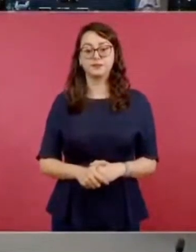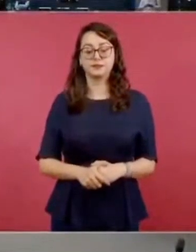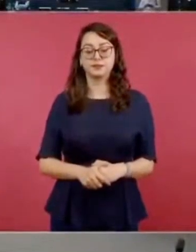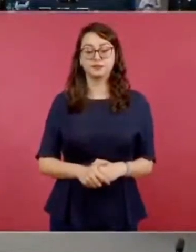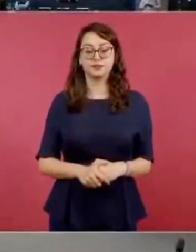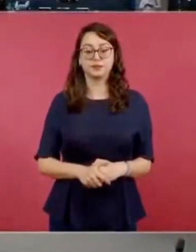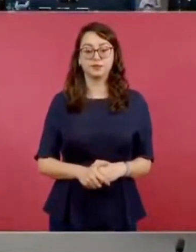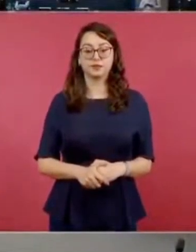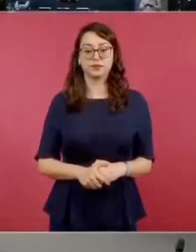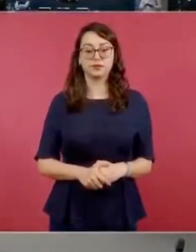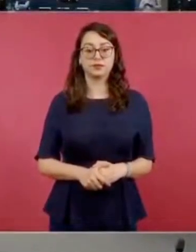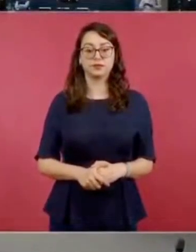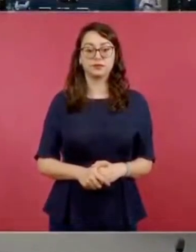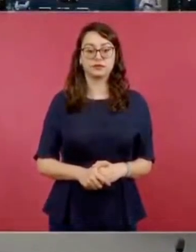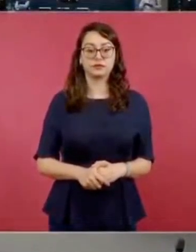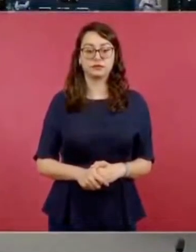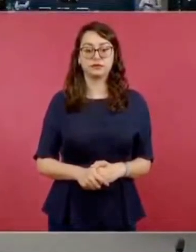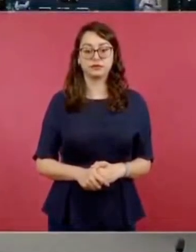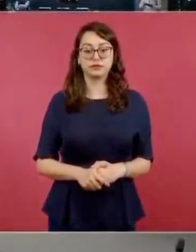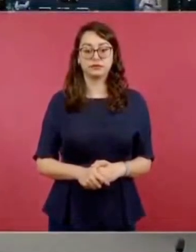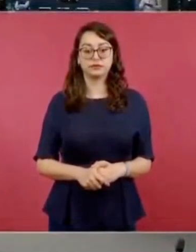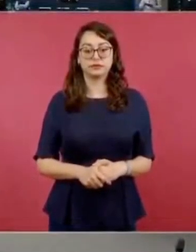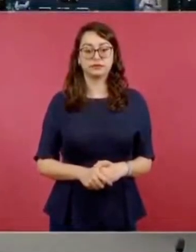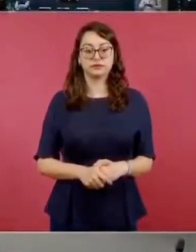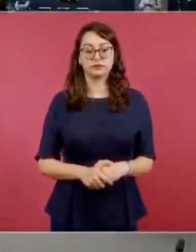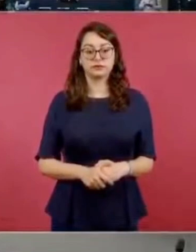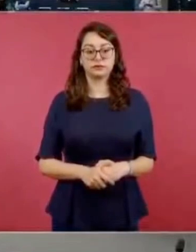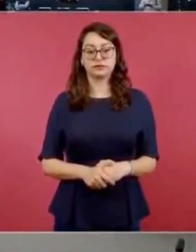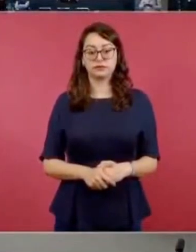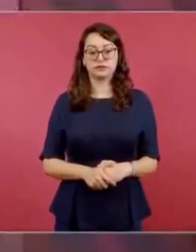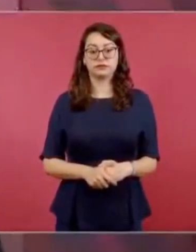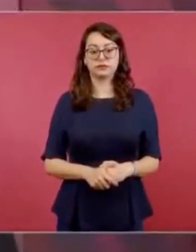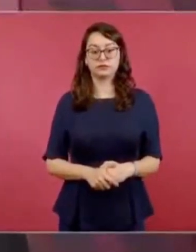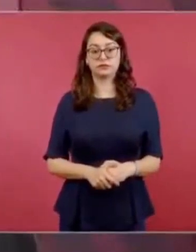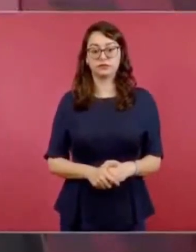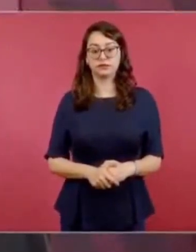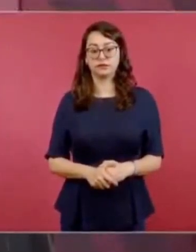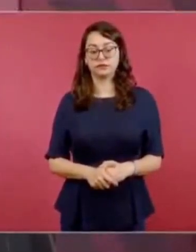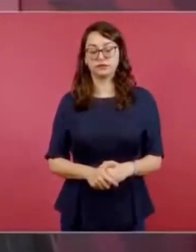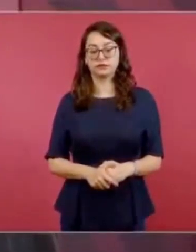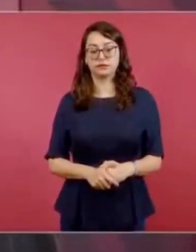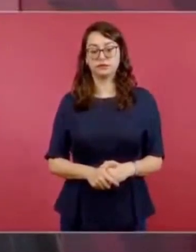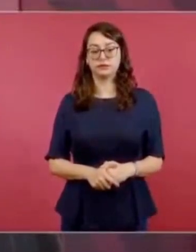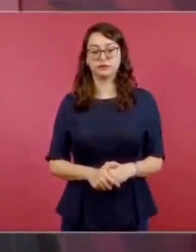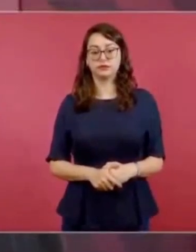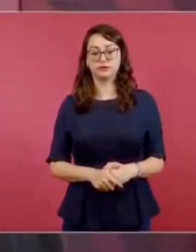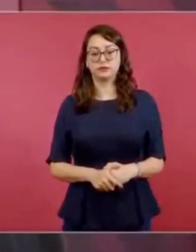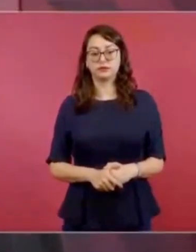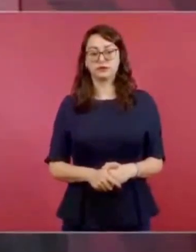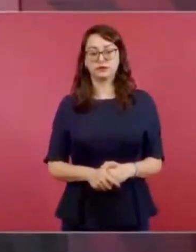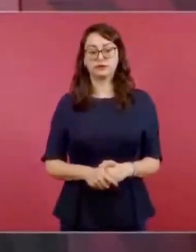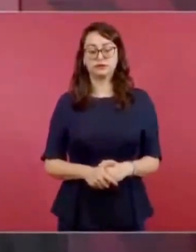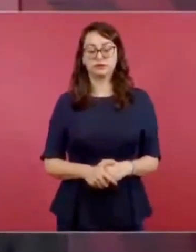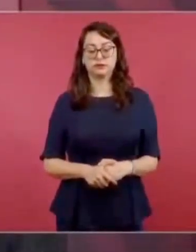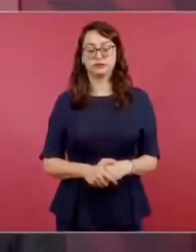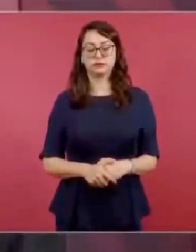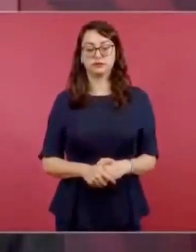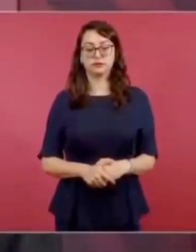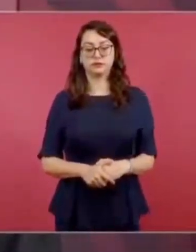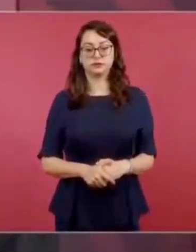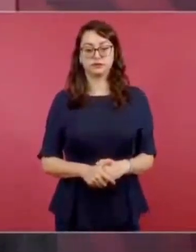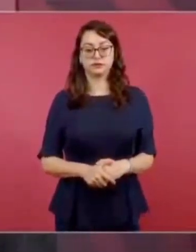Pero la otra escena que deja al descubierto